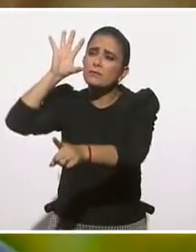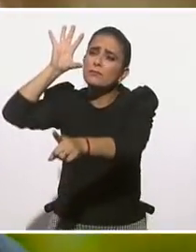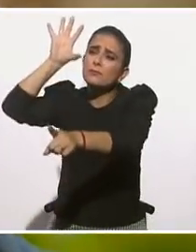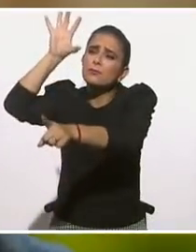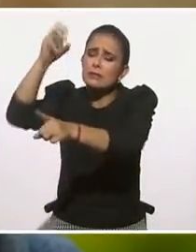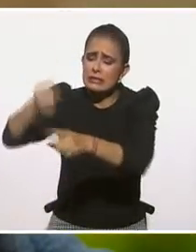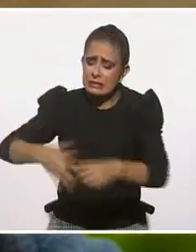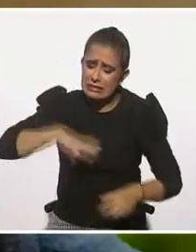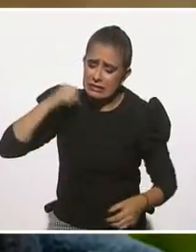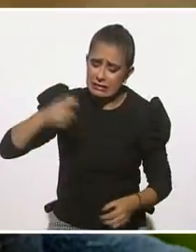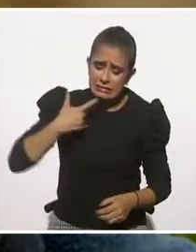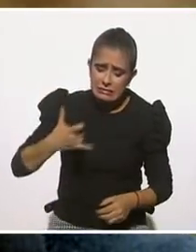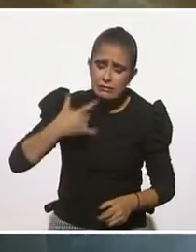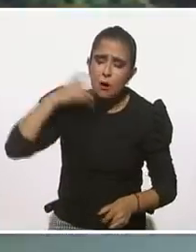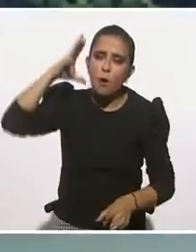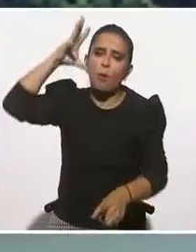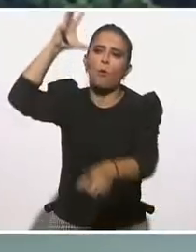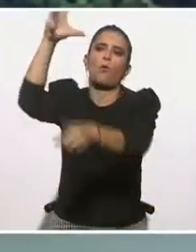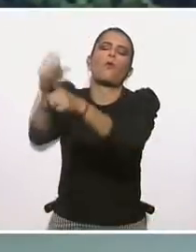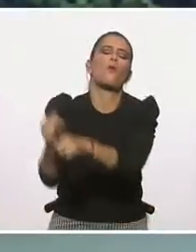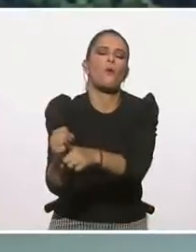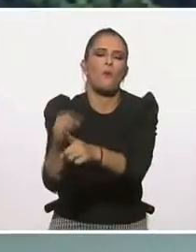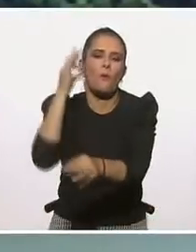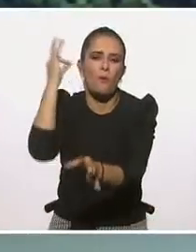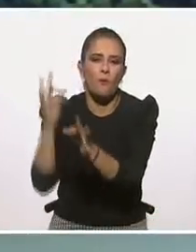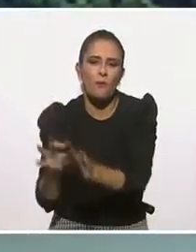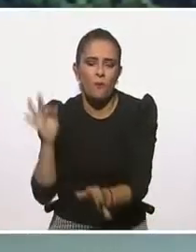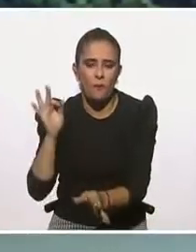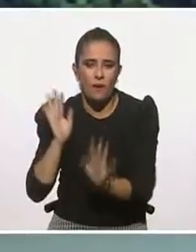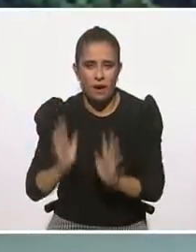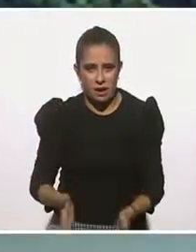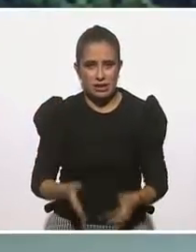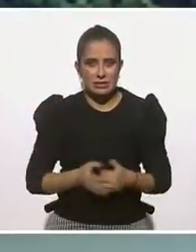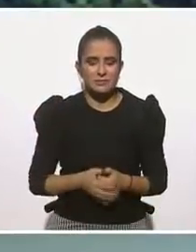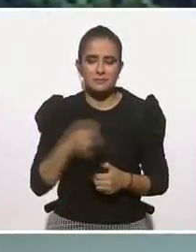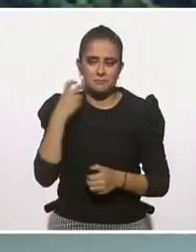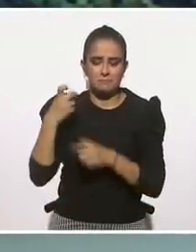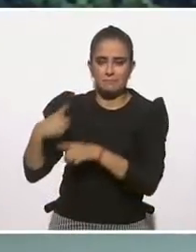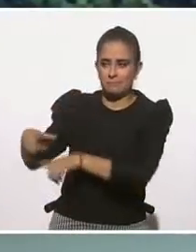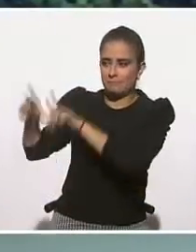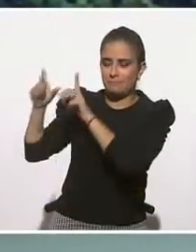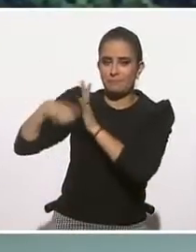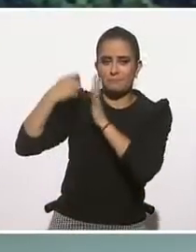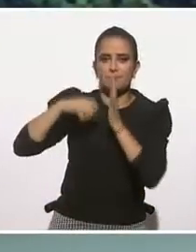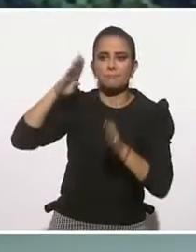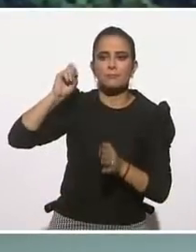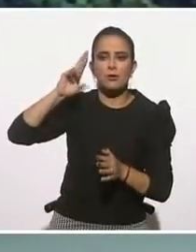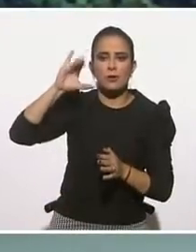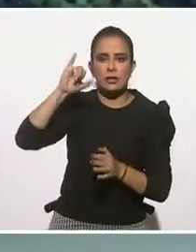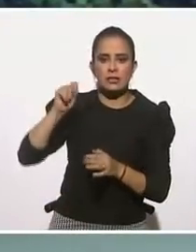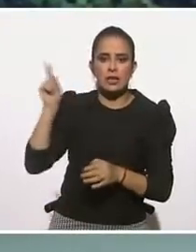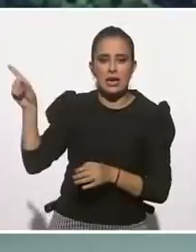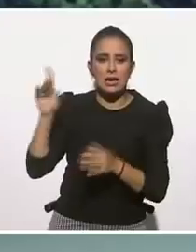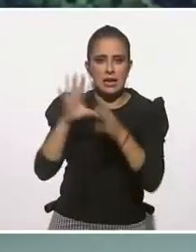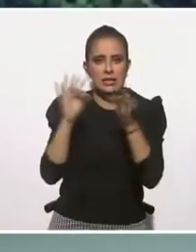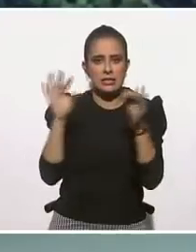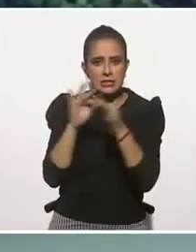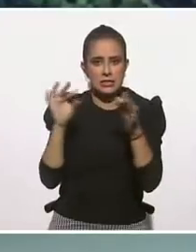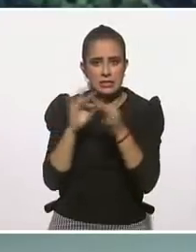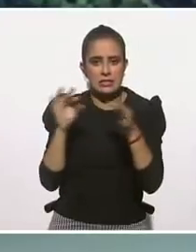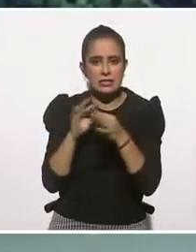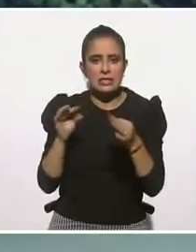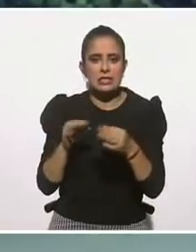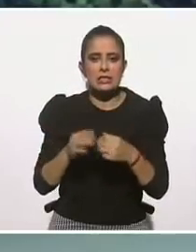hacia adelante. Muy bien, pues tuvimos aquí una cápsula sobre Boris Cyril Nik, que nos dice sobre la